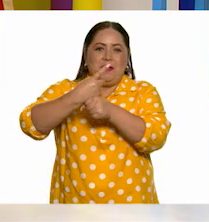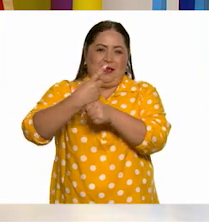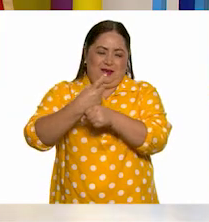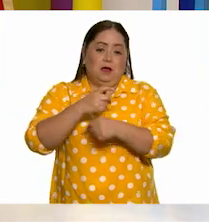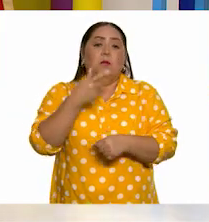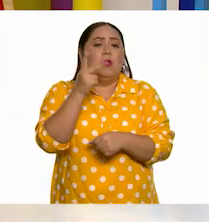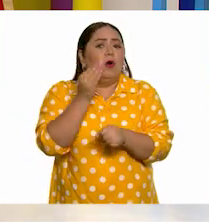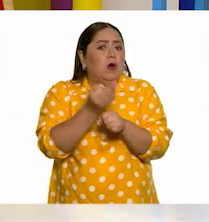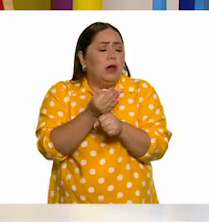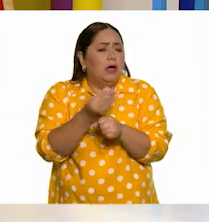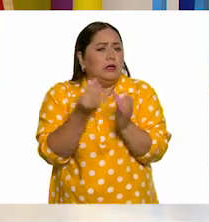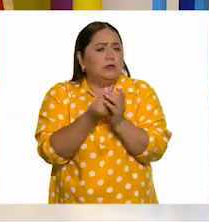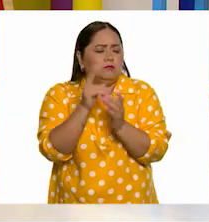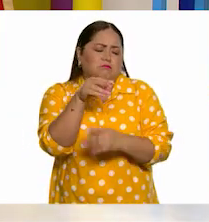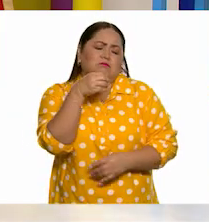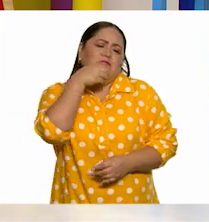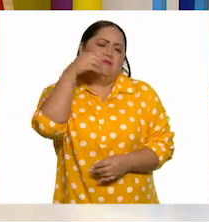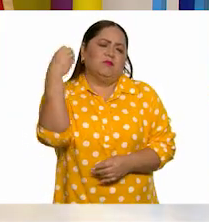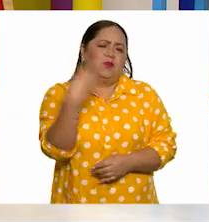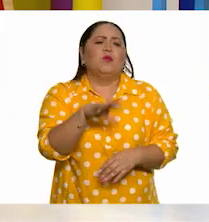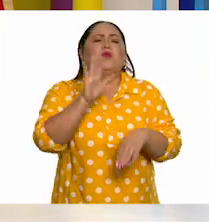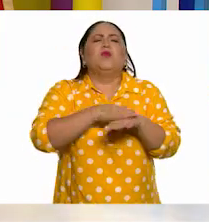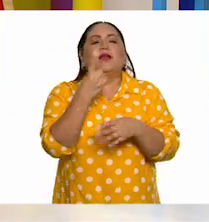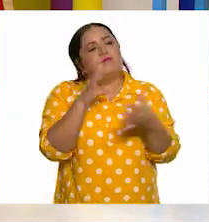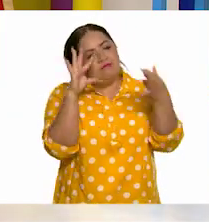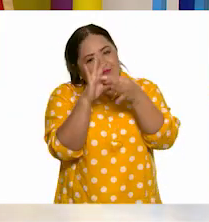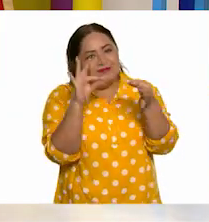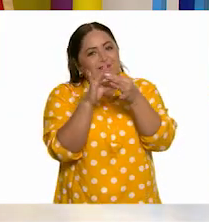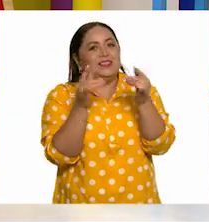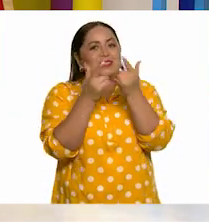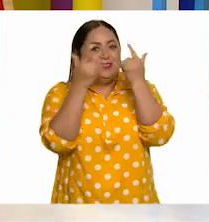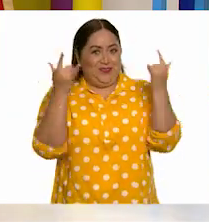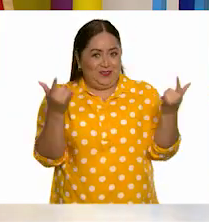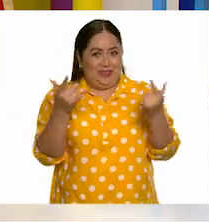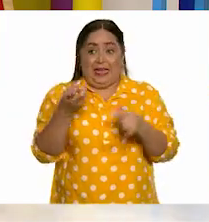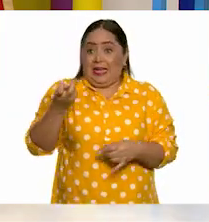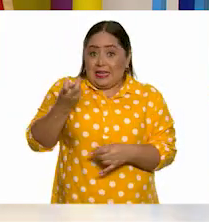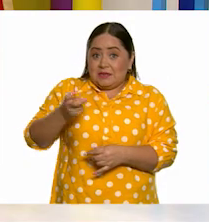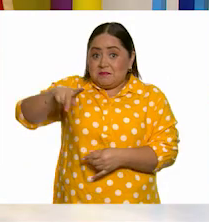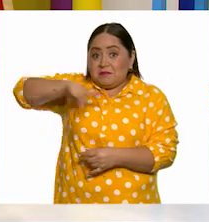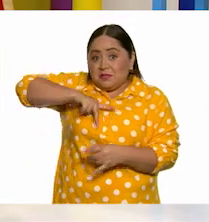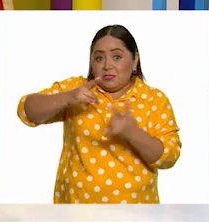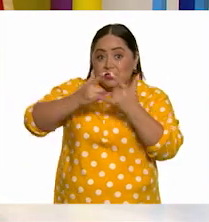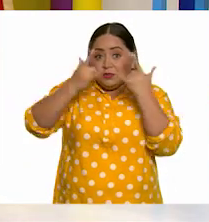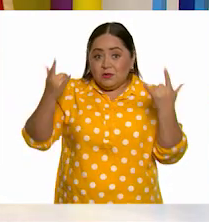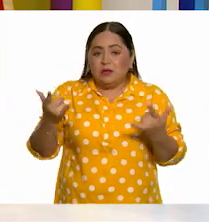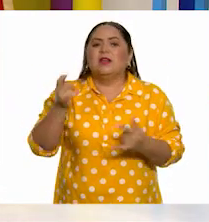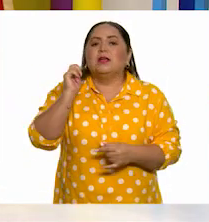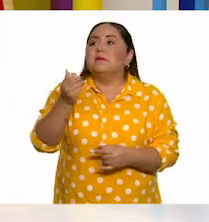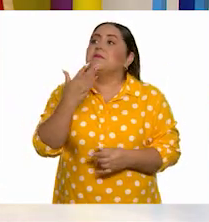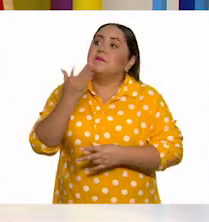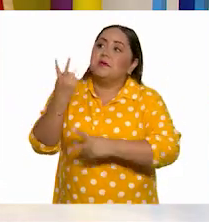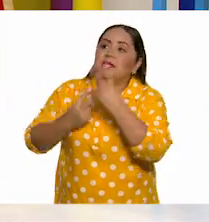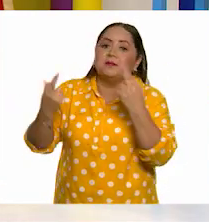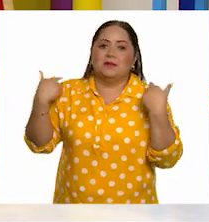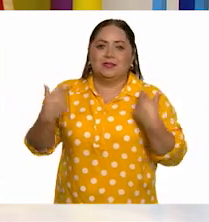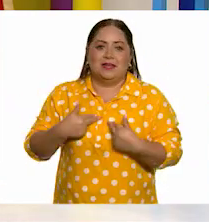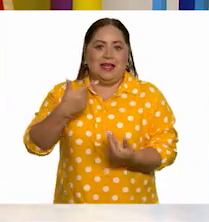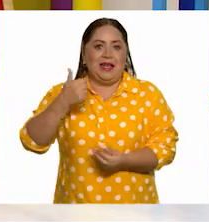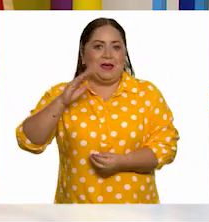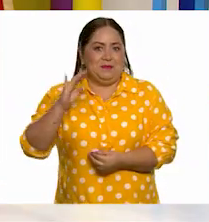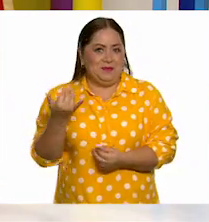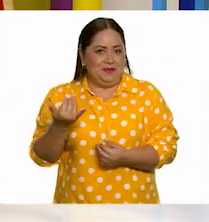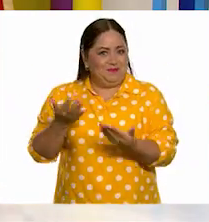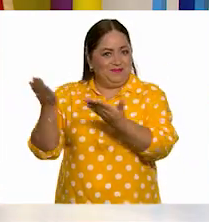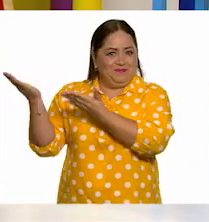clase padrísima, porque vamos a hablar de sus historias. Entonces, esta es mi historia. Y vamos a darle la bienvenida a la maestra Gaby. ¿Les parece?